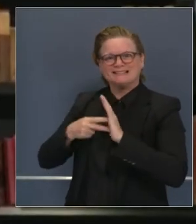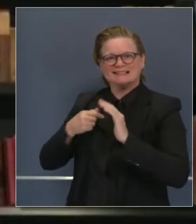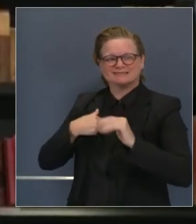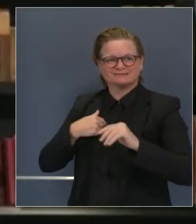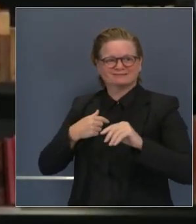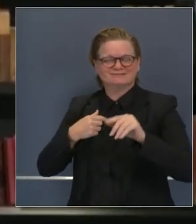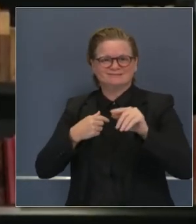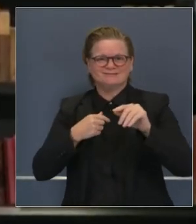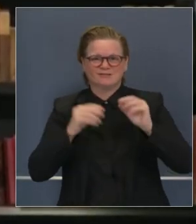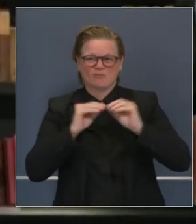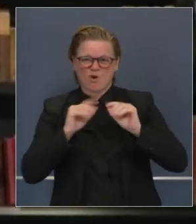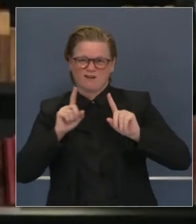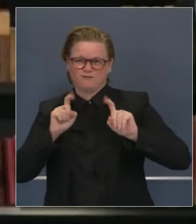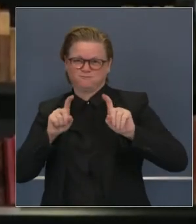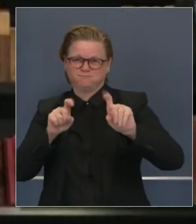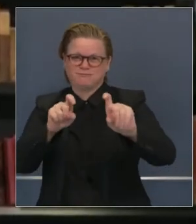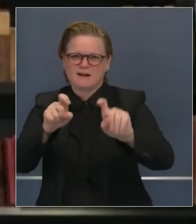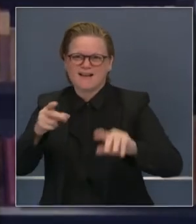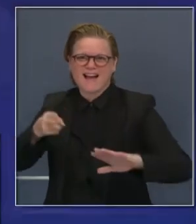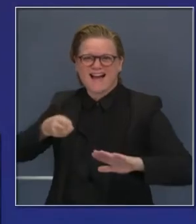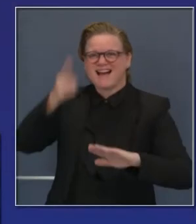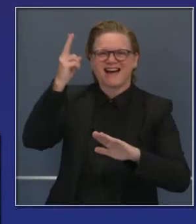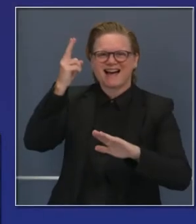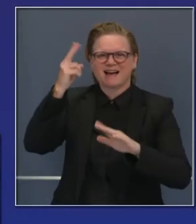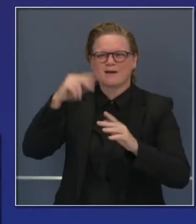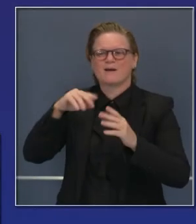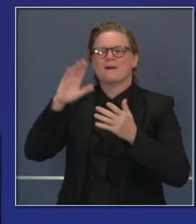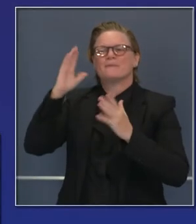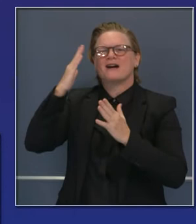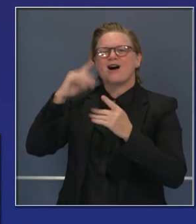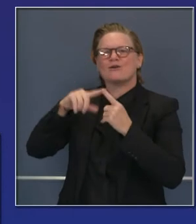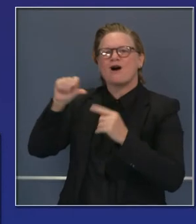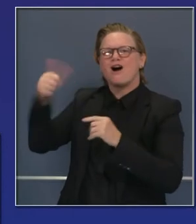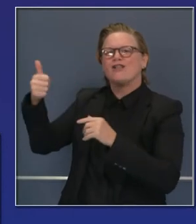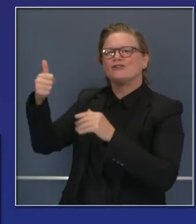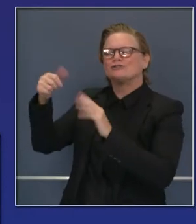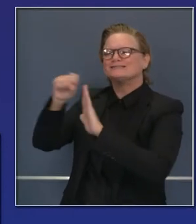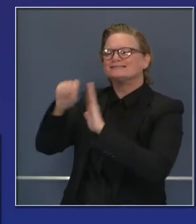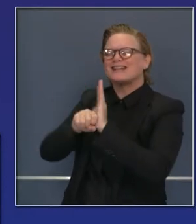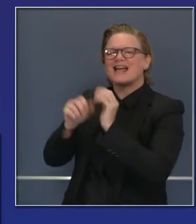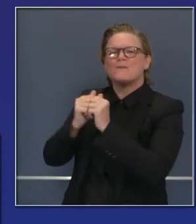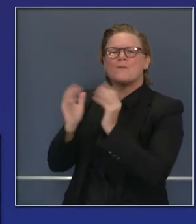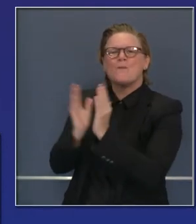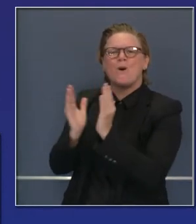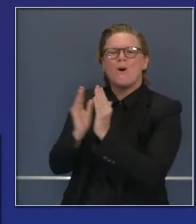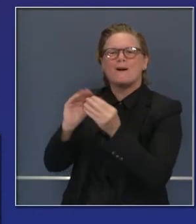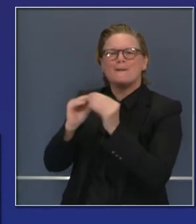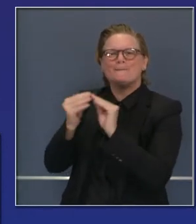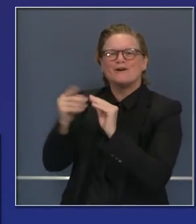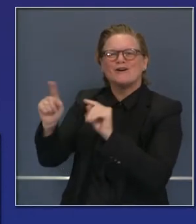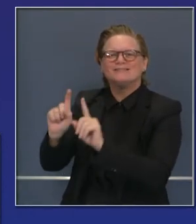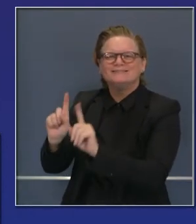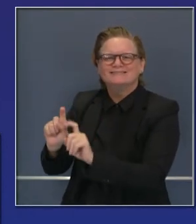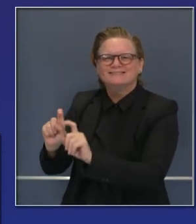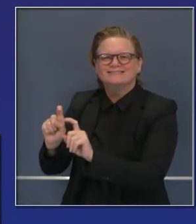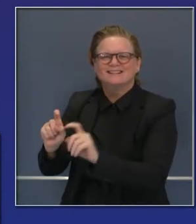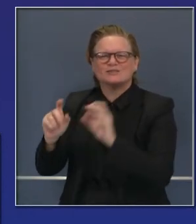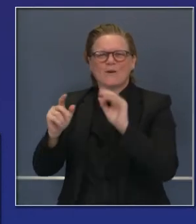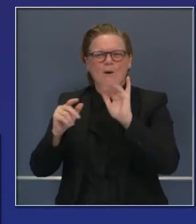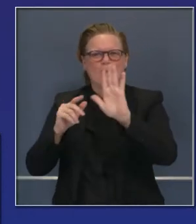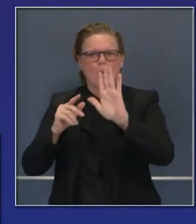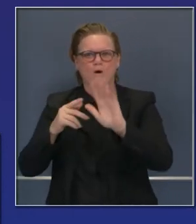grande. El índice de positividad es el número sumamente importante para rastrear, como puede ver en esta transparencia.